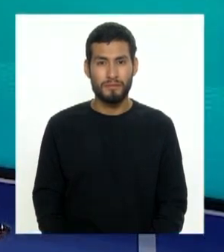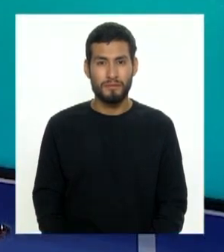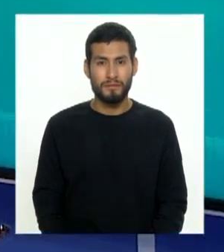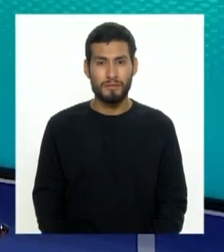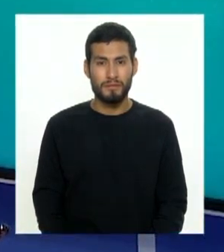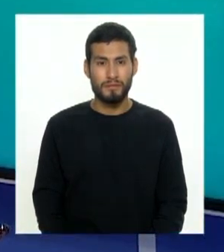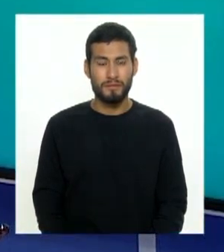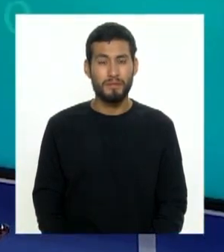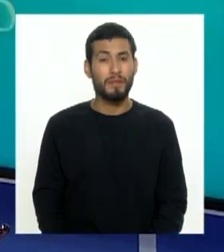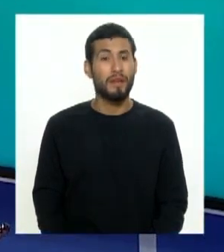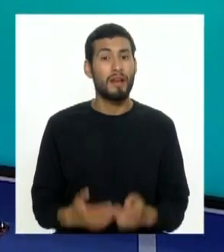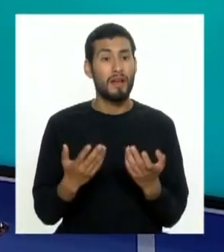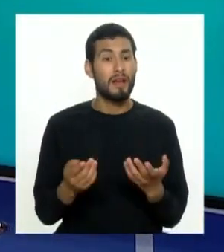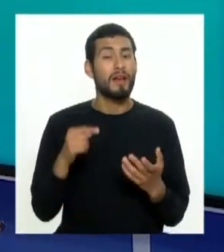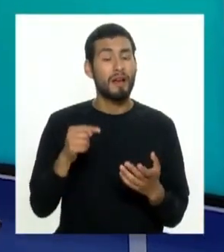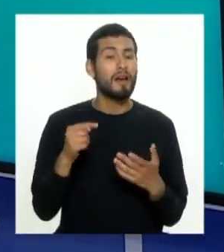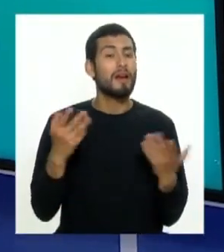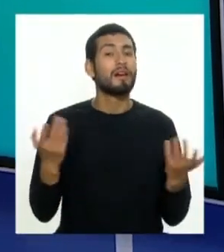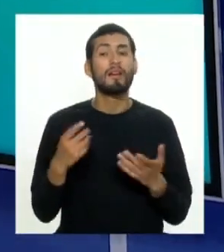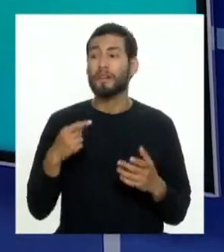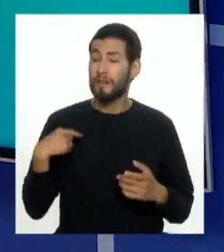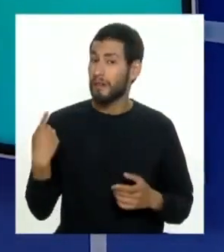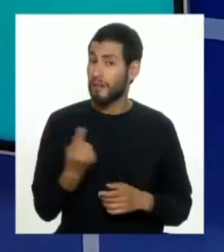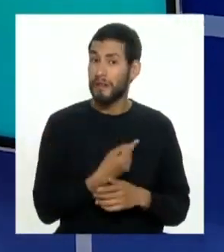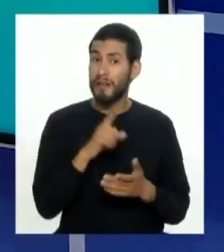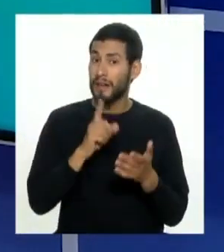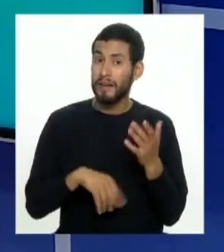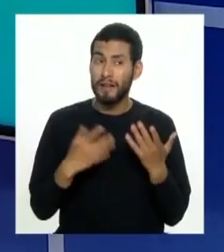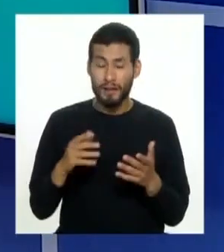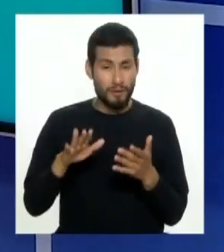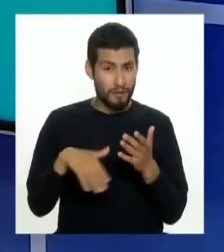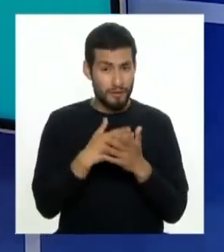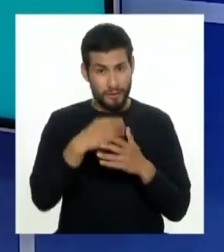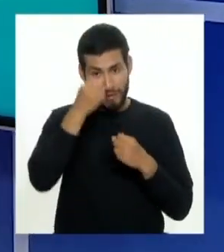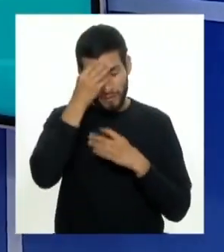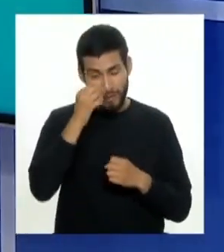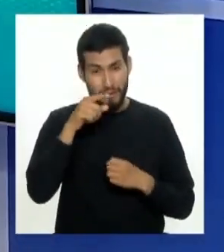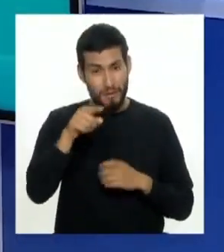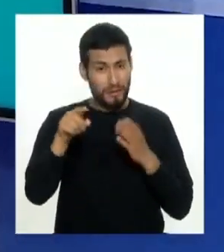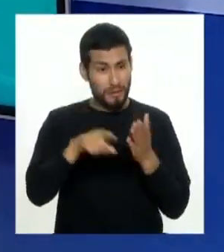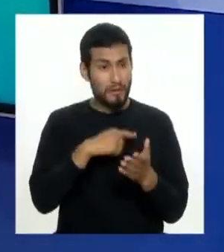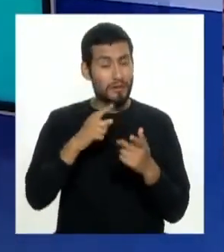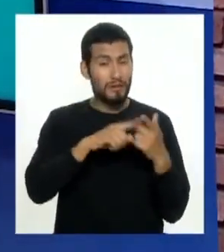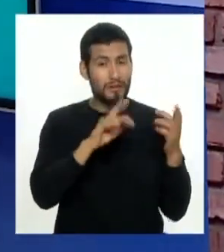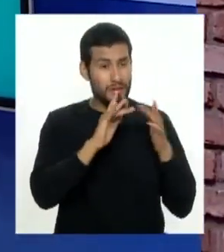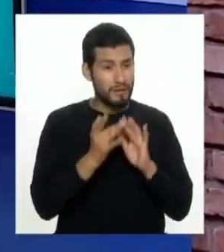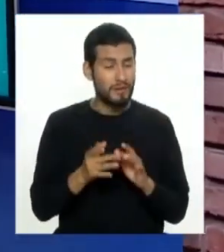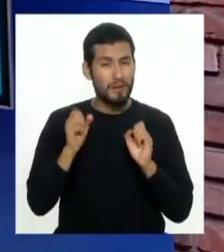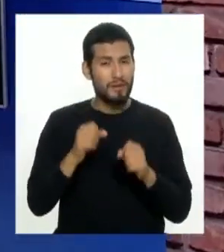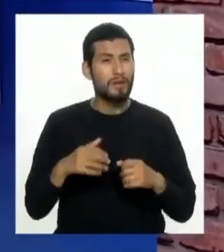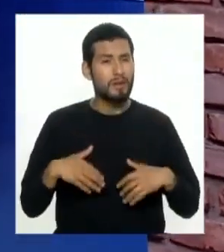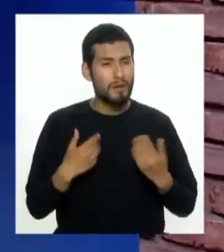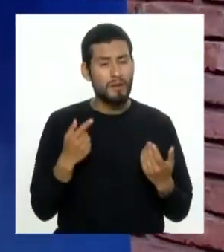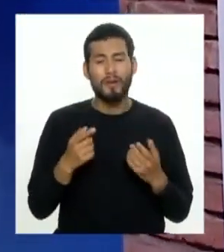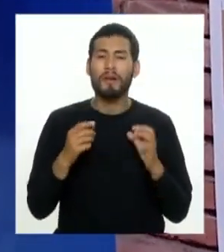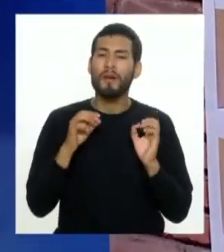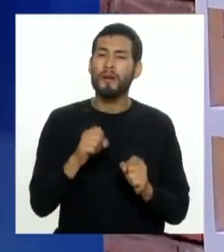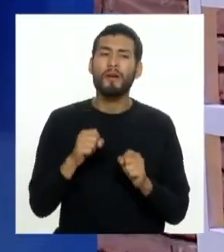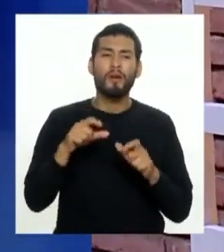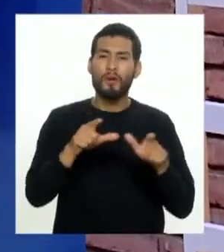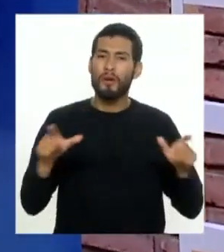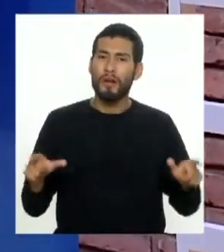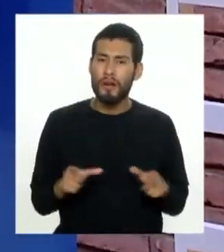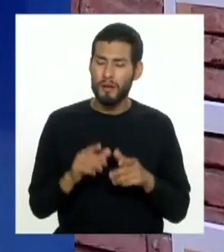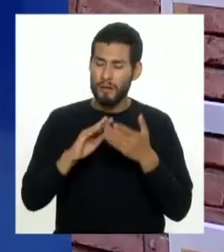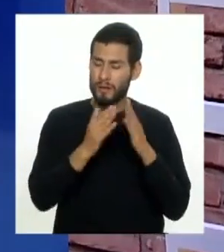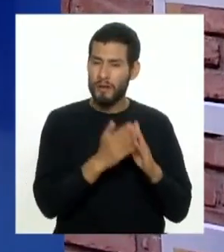y de alguna manera lo que nosotros hacemos es que toda la información que tú nos mandas en redes sociales nosotros la tratamos de cubrir vivimos en una